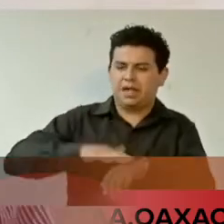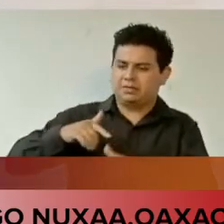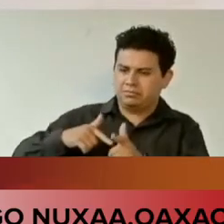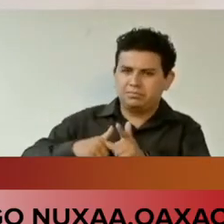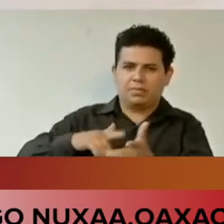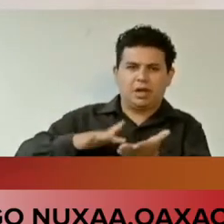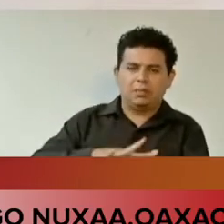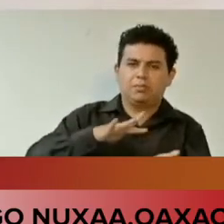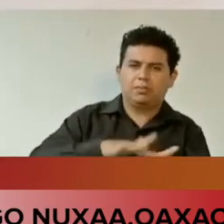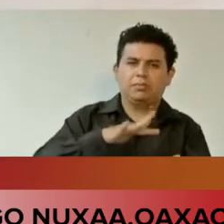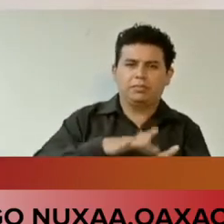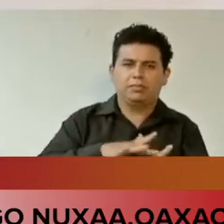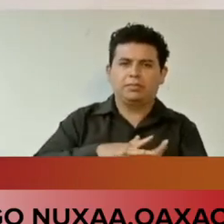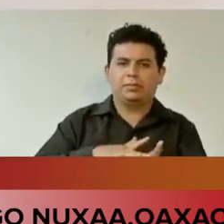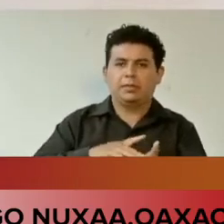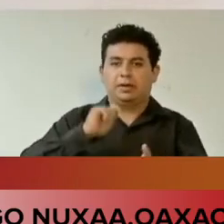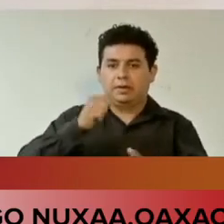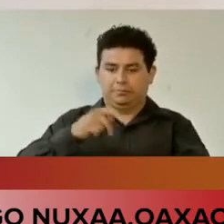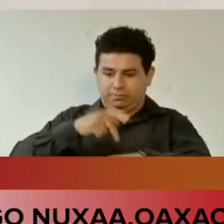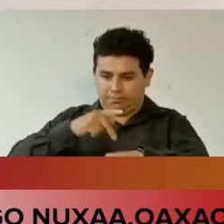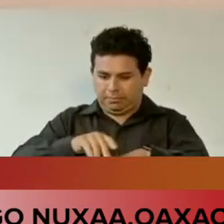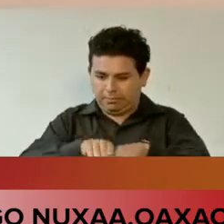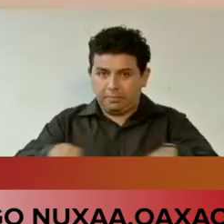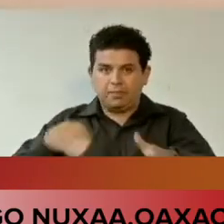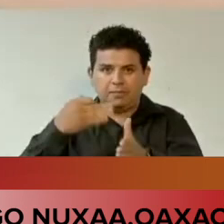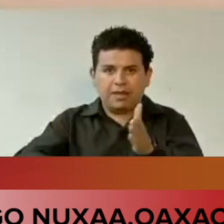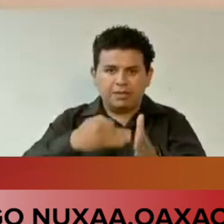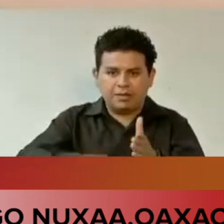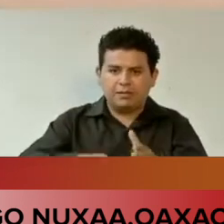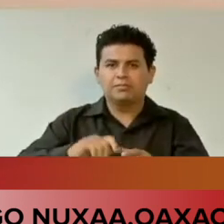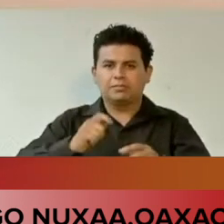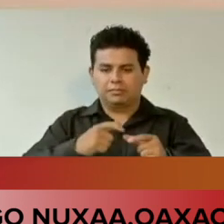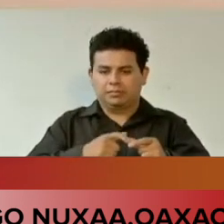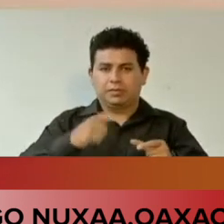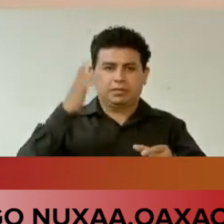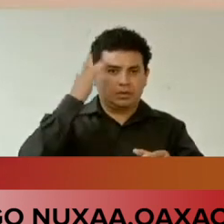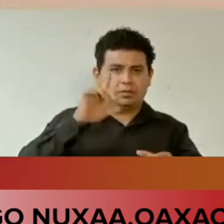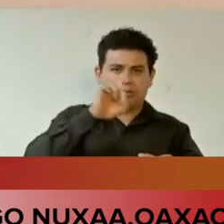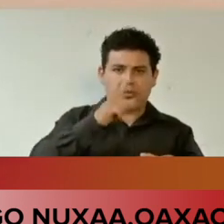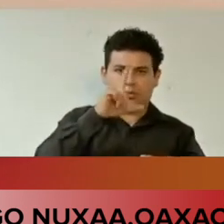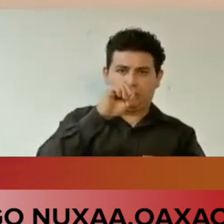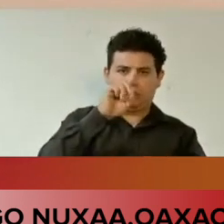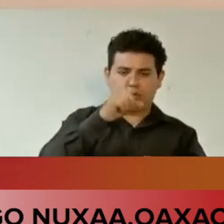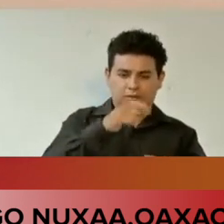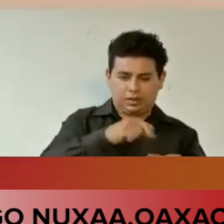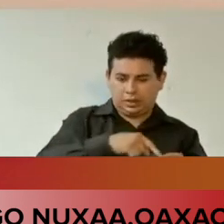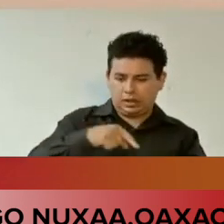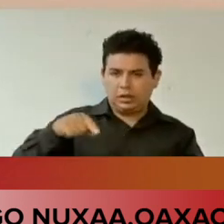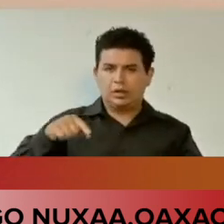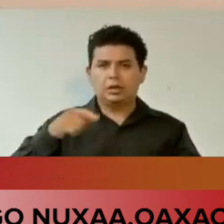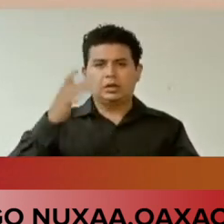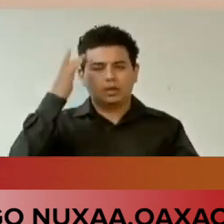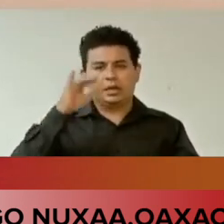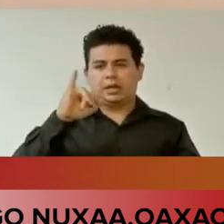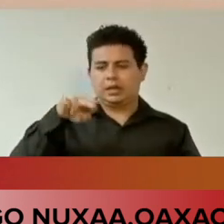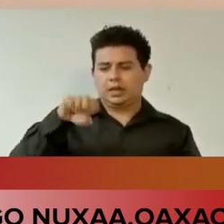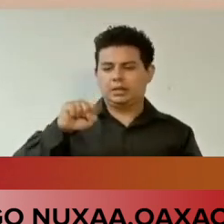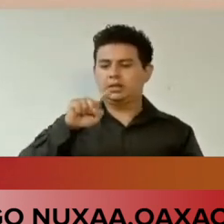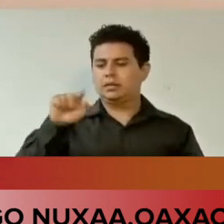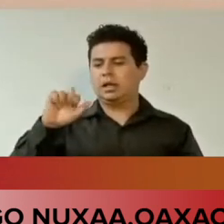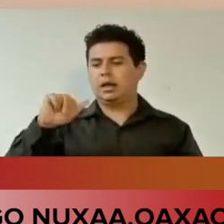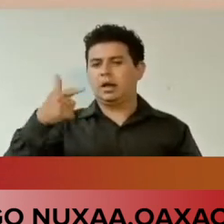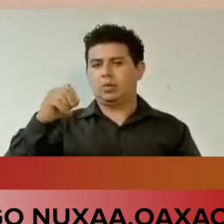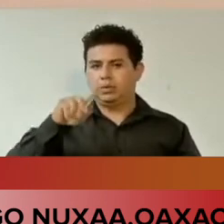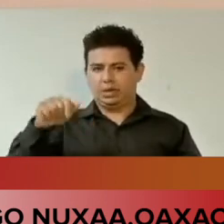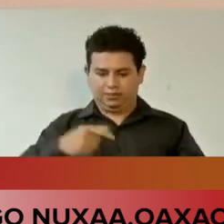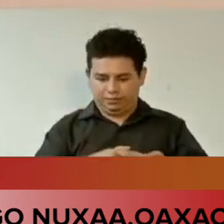continuidad de la pavimentación del tramo de Santo Domingo Nutzá a Santa Inés de Zaragoza, que